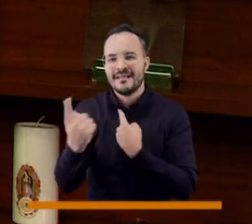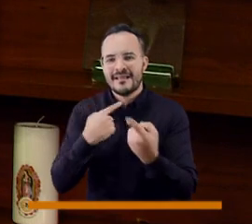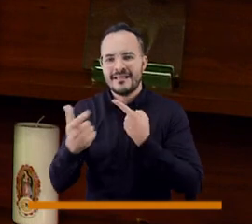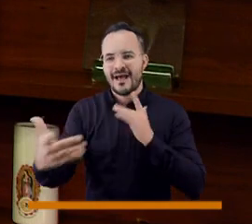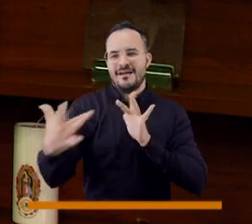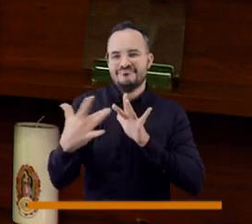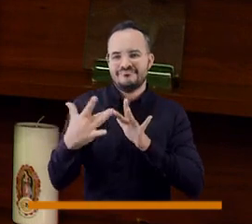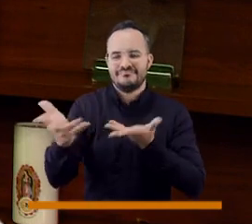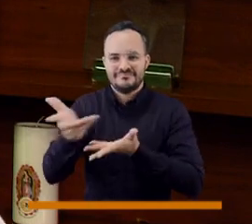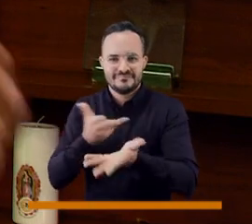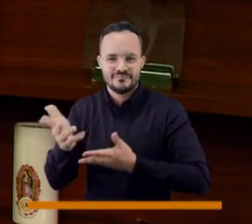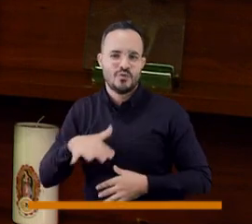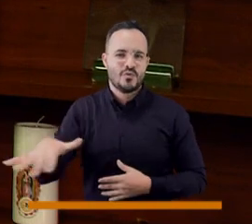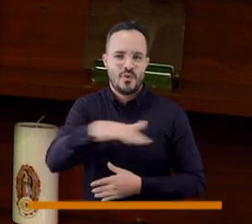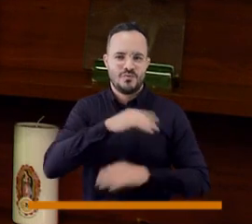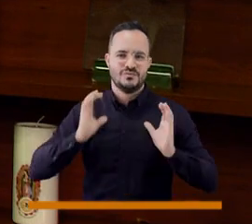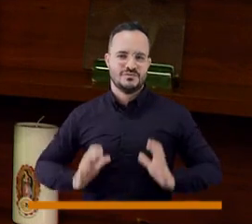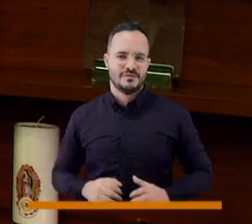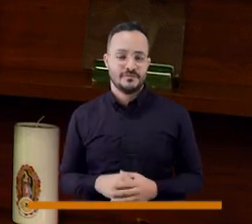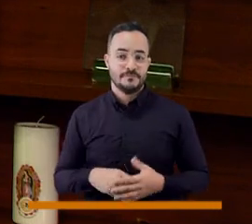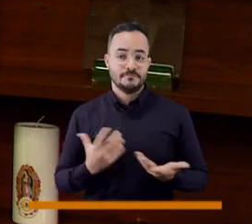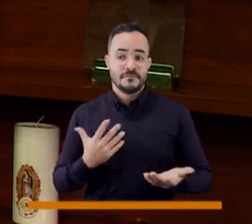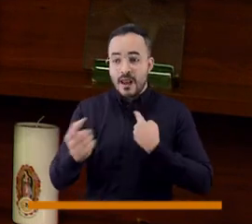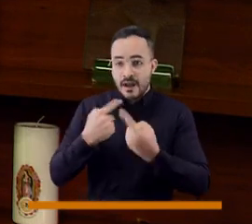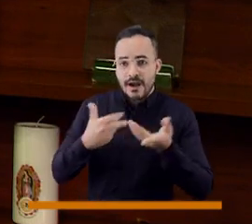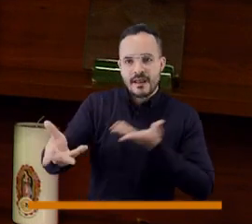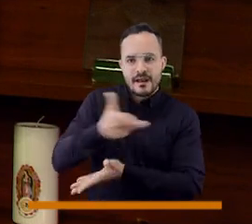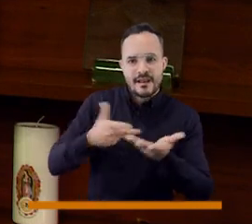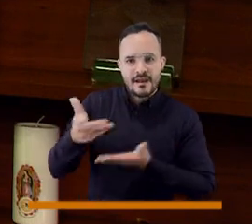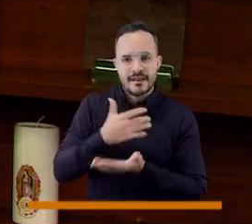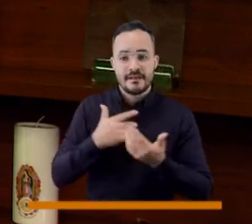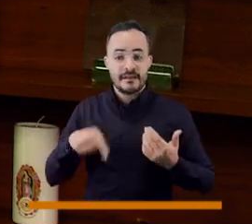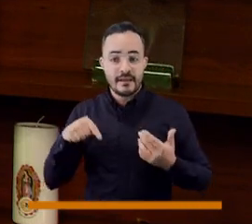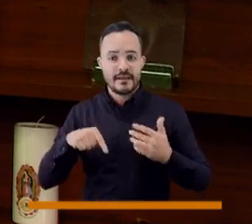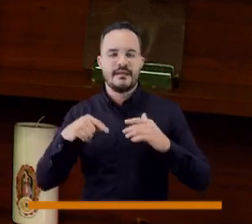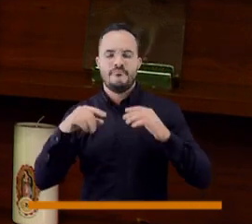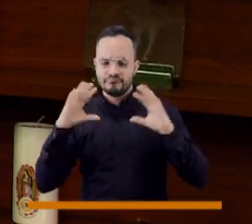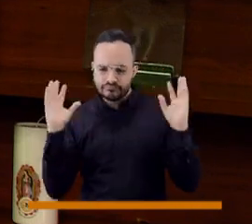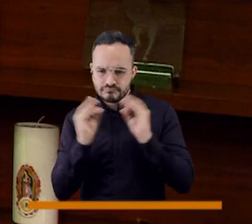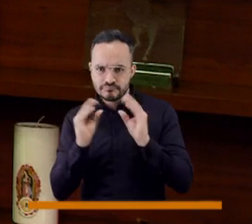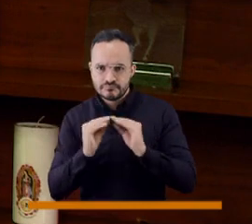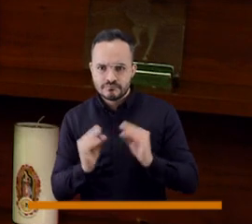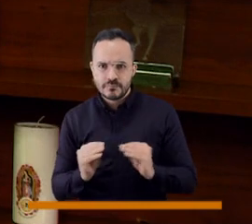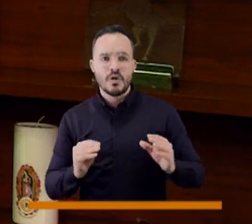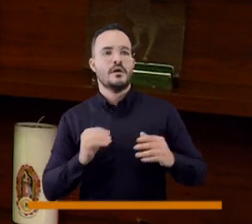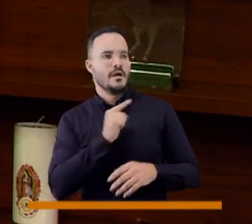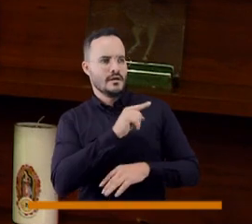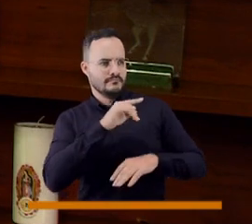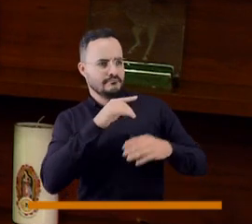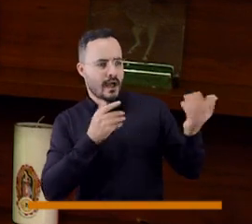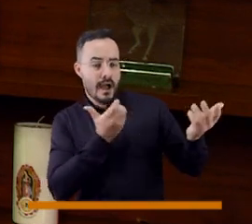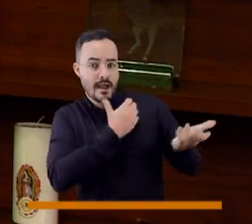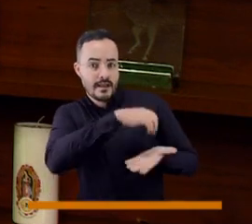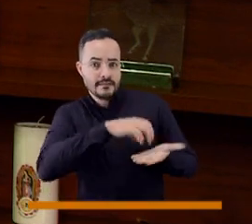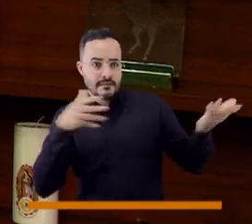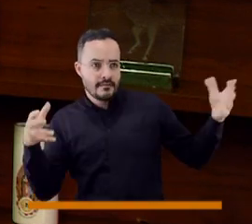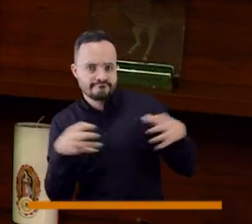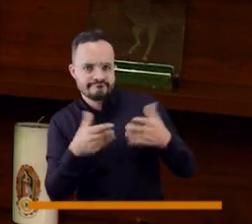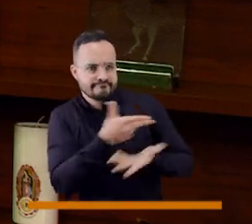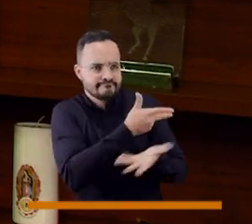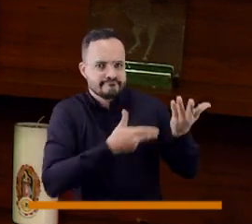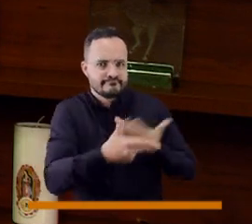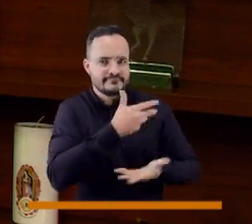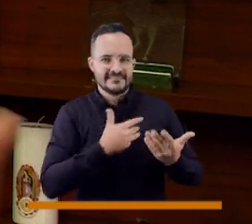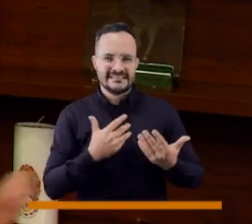instancia democrática deliberativa, que con las administraciones se pone de acuerdo, hace consensos, pero también hace